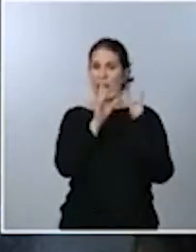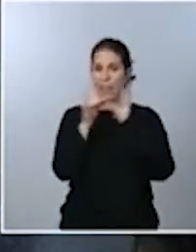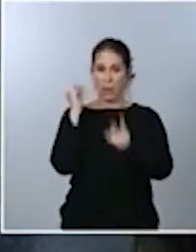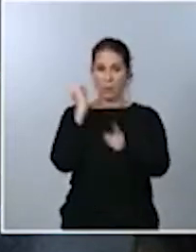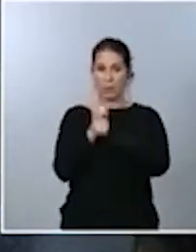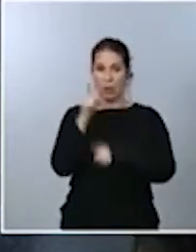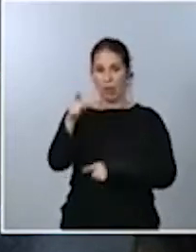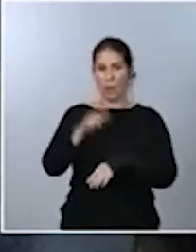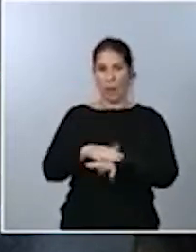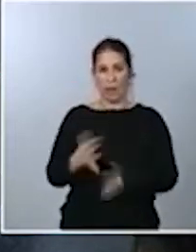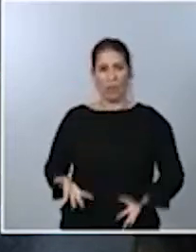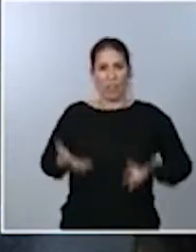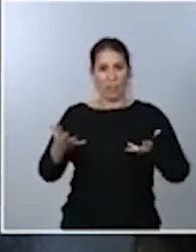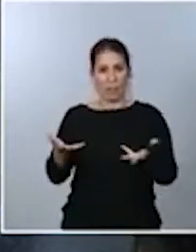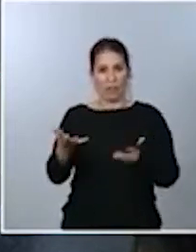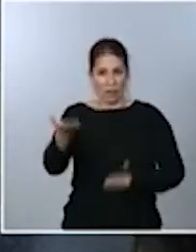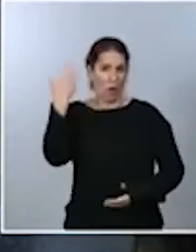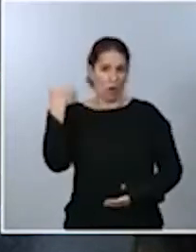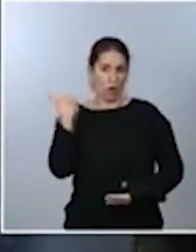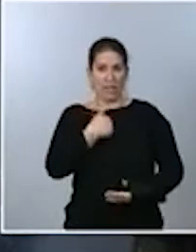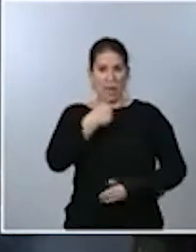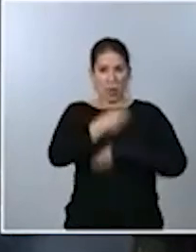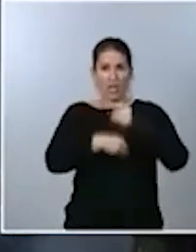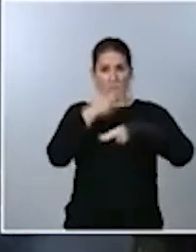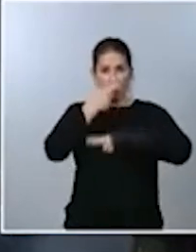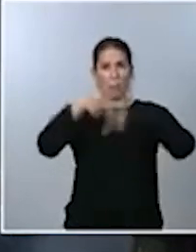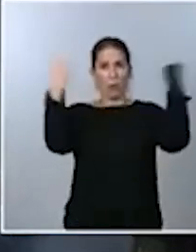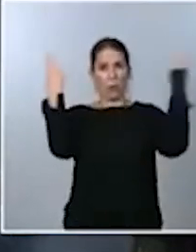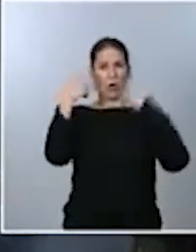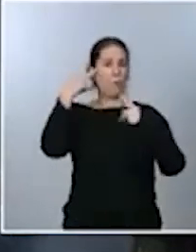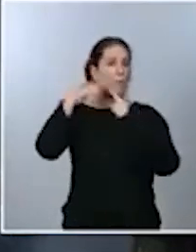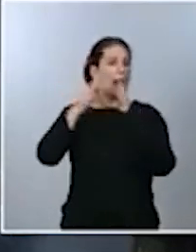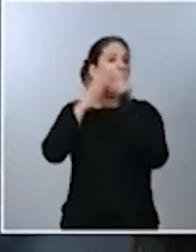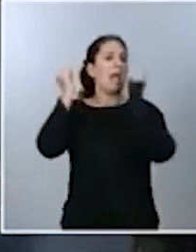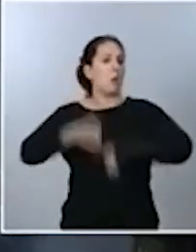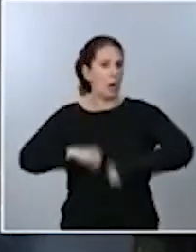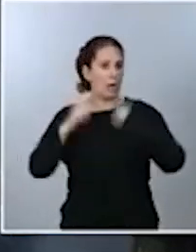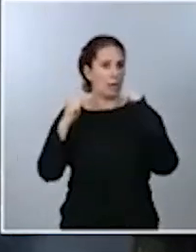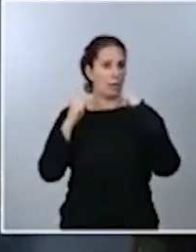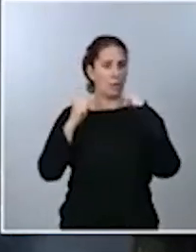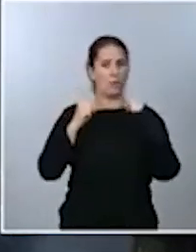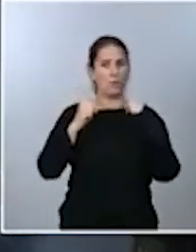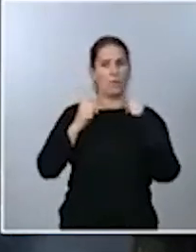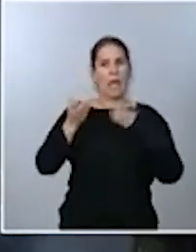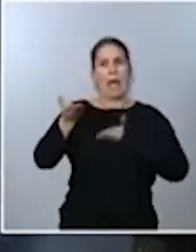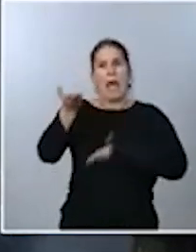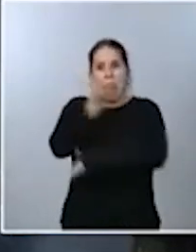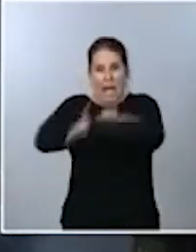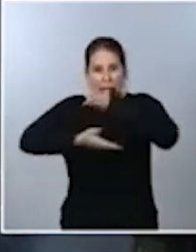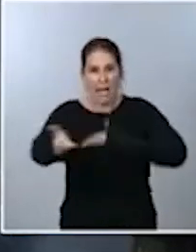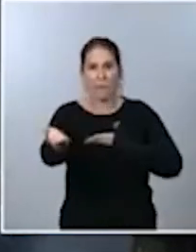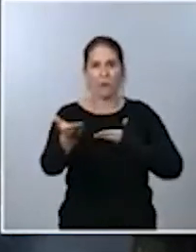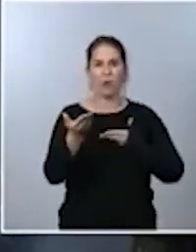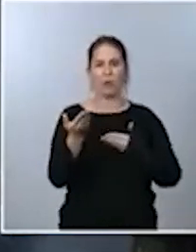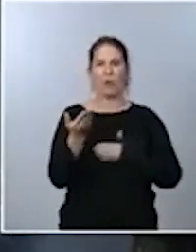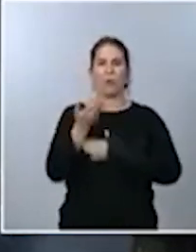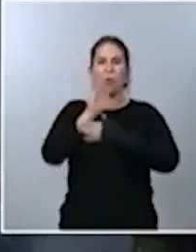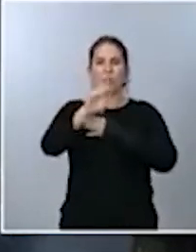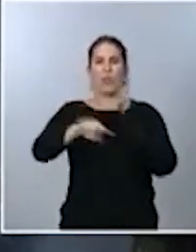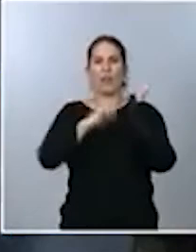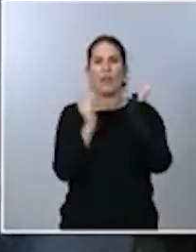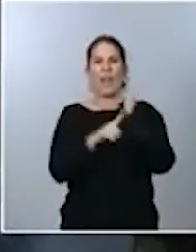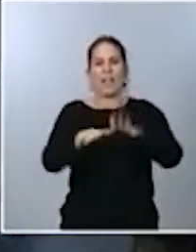ofrecimiento que el otro día hizo público de llegar a un acuerdo ya a cambio de retirar la proposición de ley en el Congreso. Gracias.